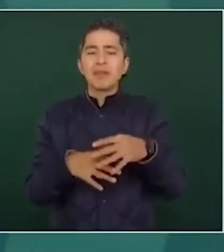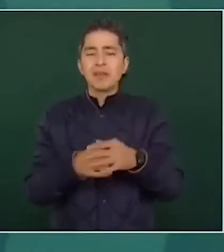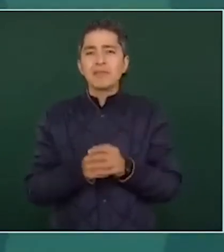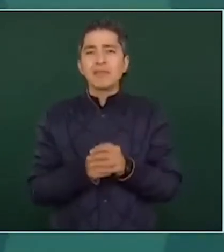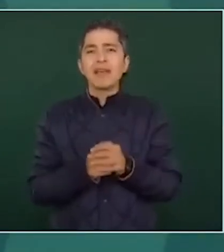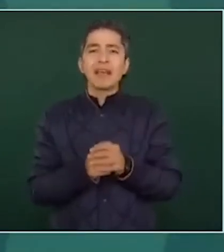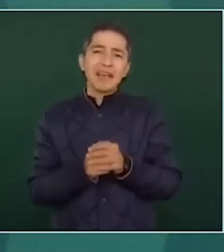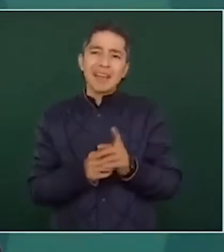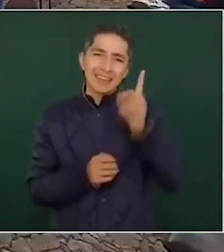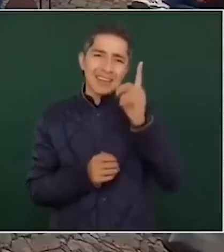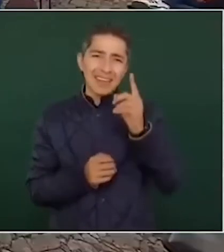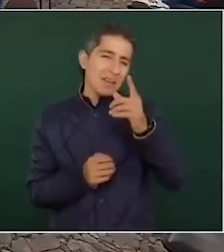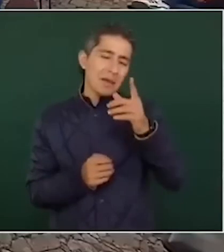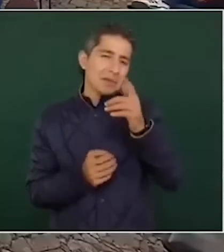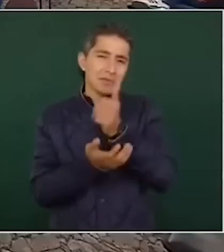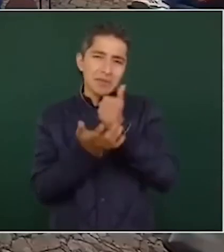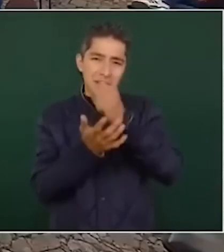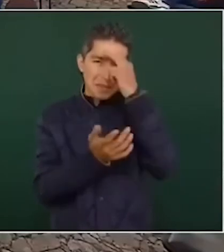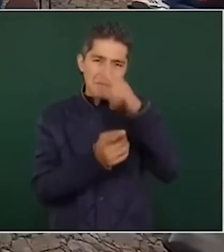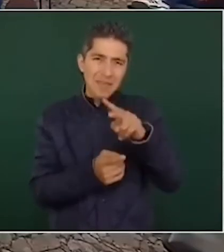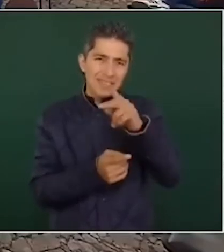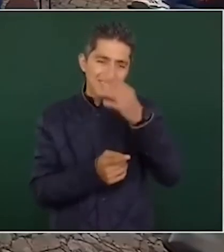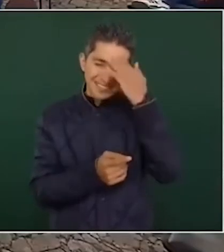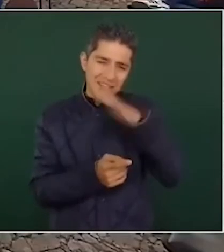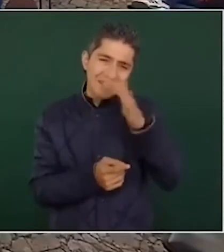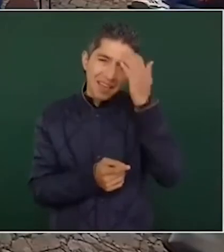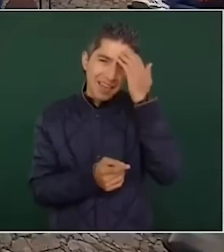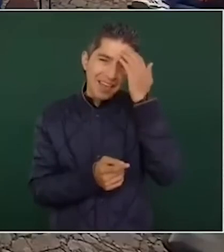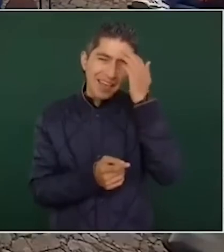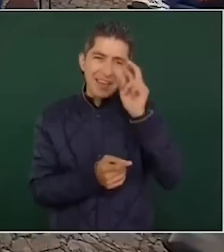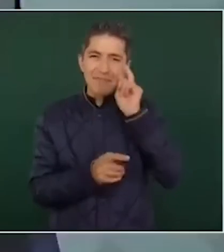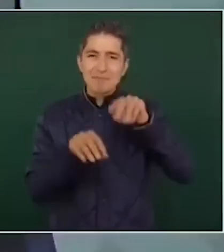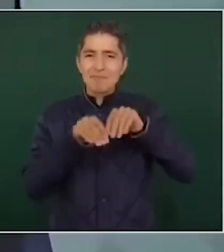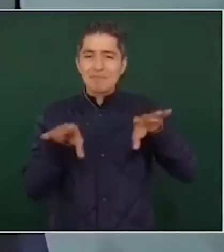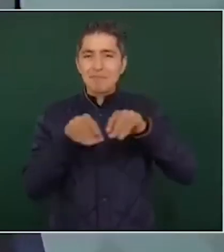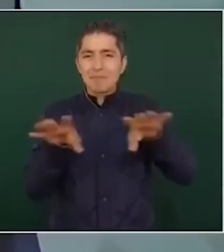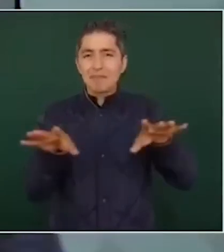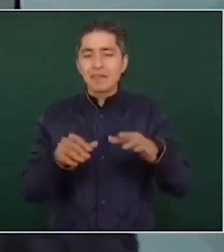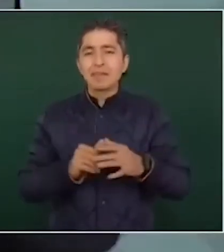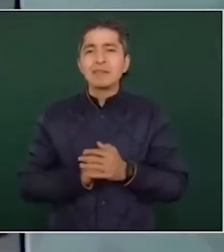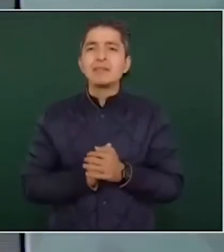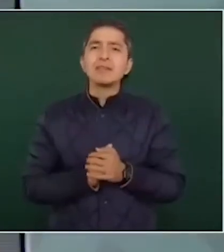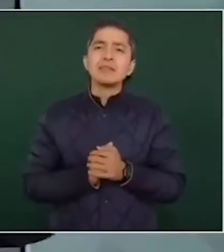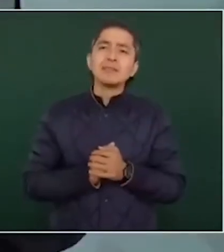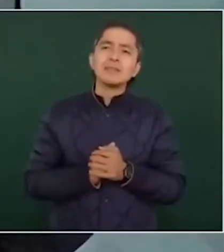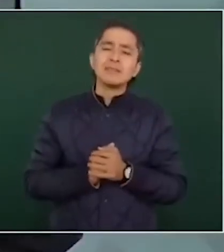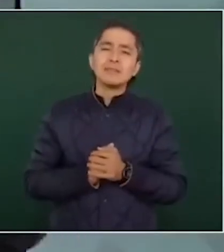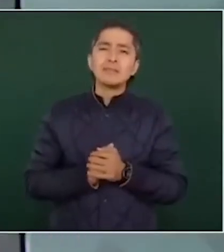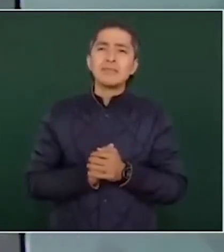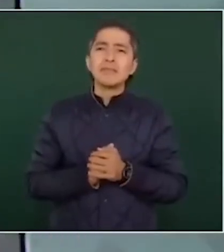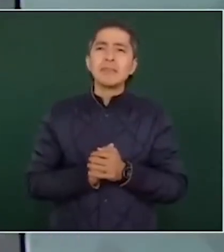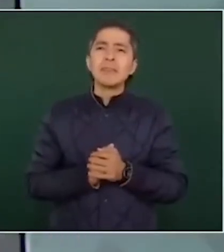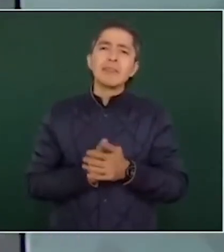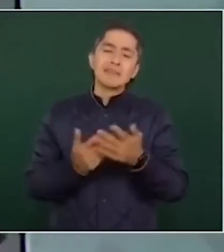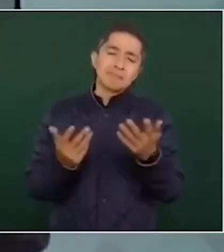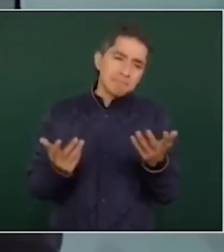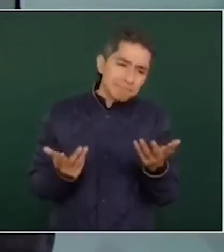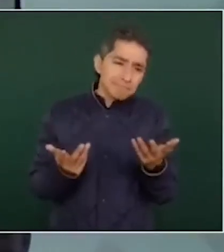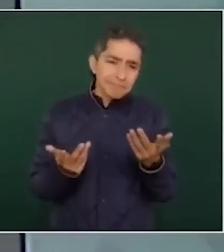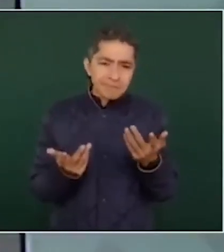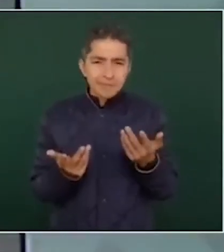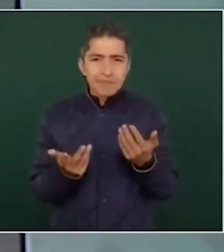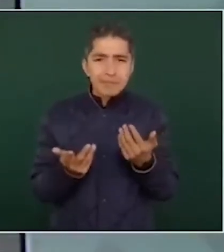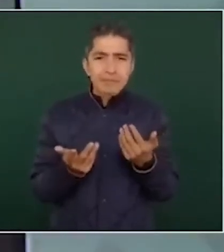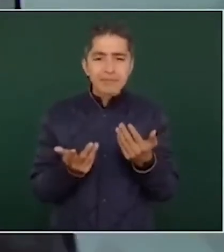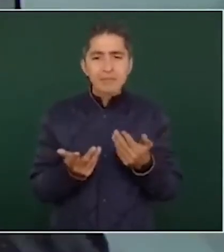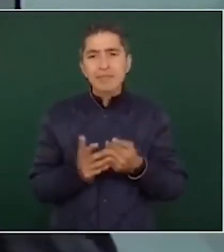reportes diarios sobre las indagatorias. Es relevante destacar que este no fue un choque entre policías y manifestantes de Ayotzinapa, y el